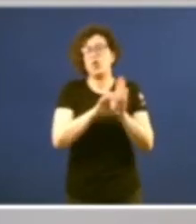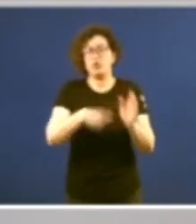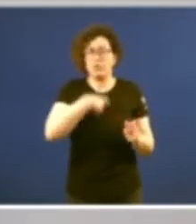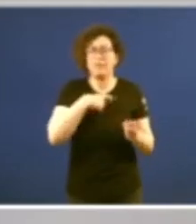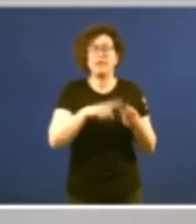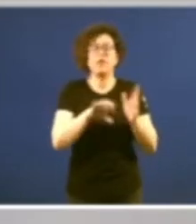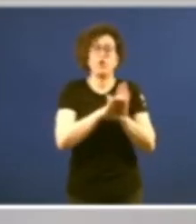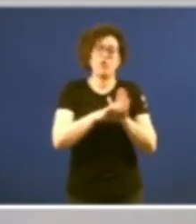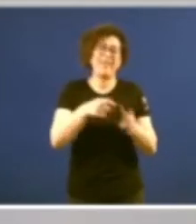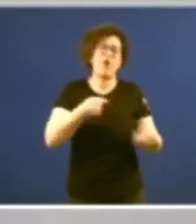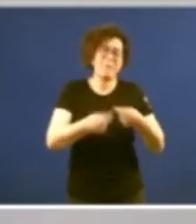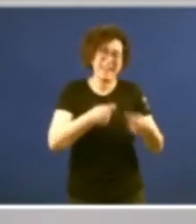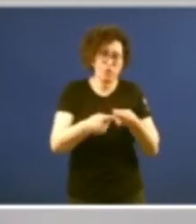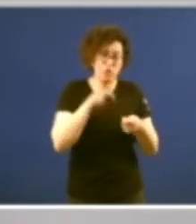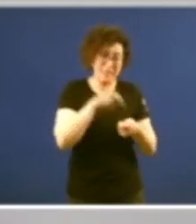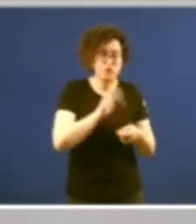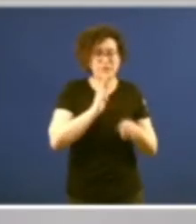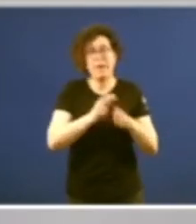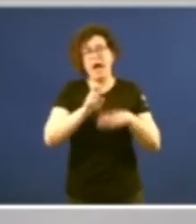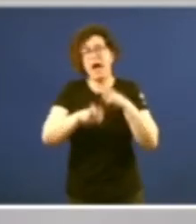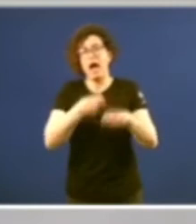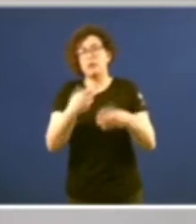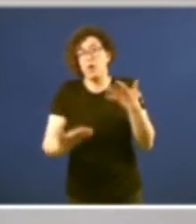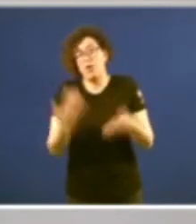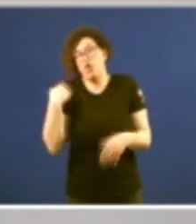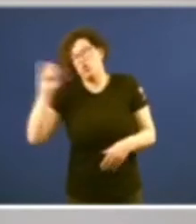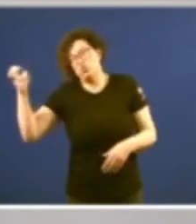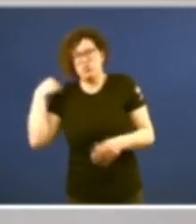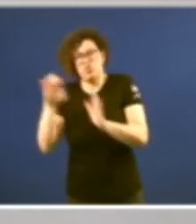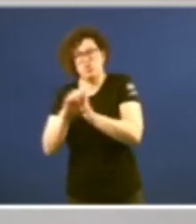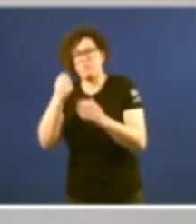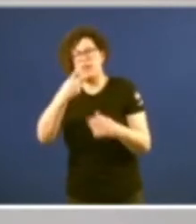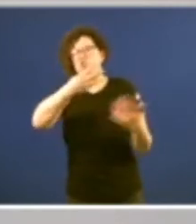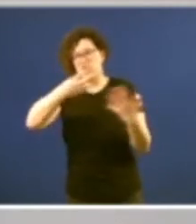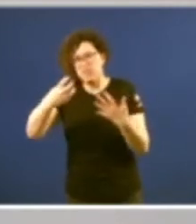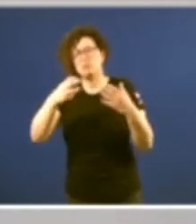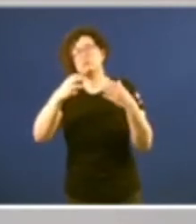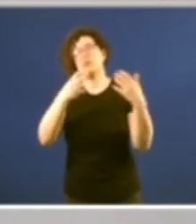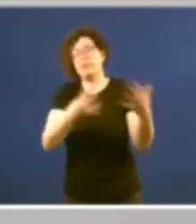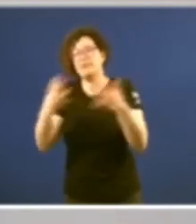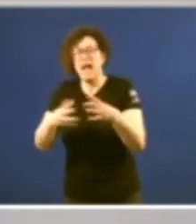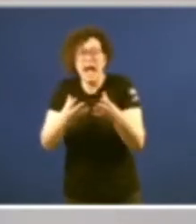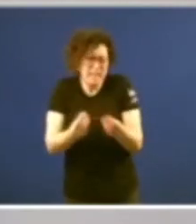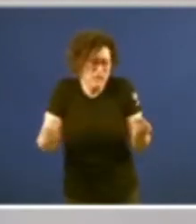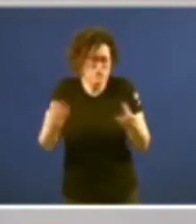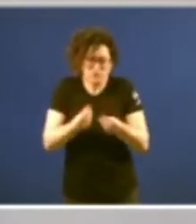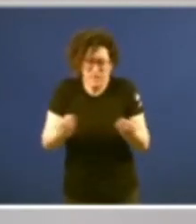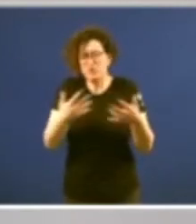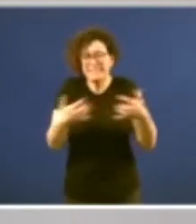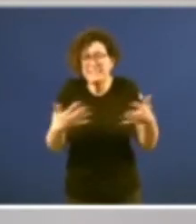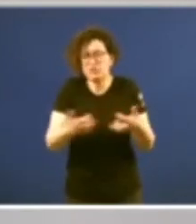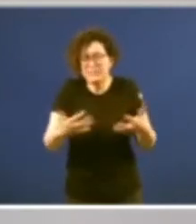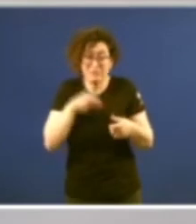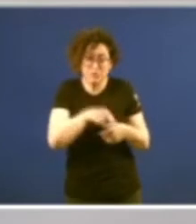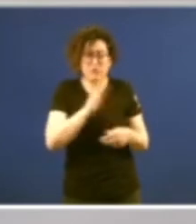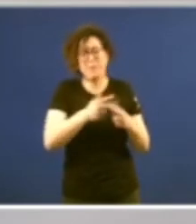Comercio que, de alguna forma, actualiza o Código de Saint-Dandino de 1829 e tantos textos básicos que dan estrutura jurídica